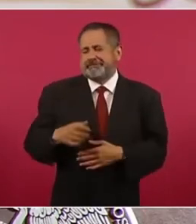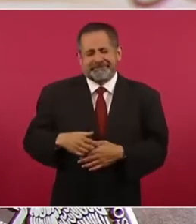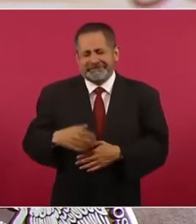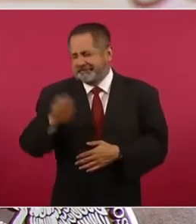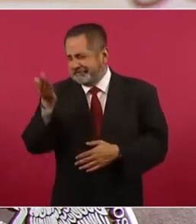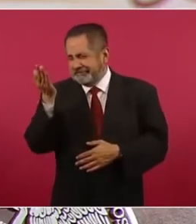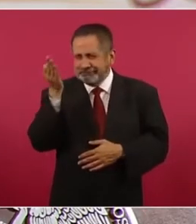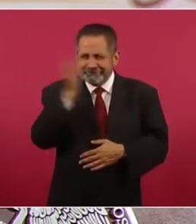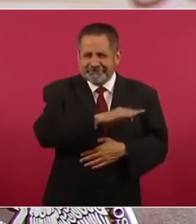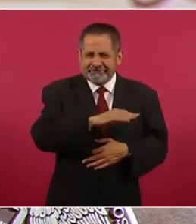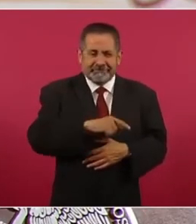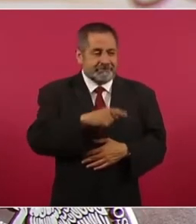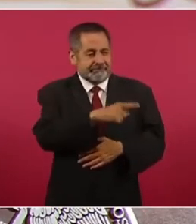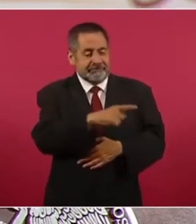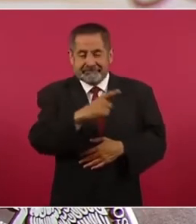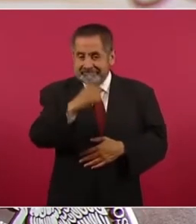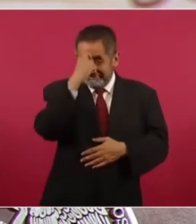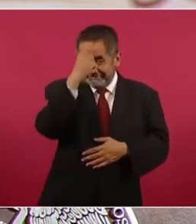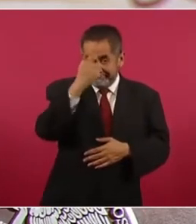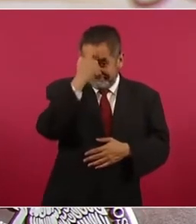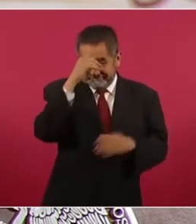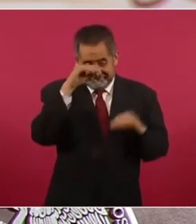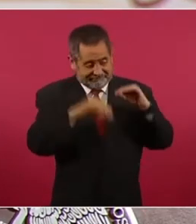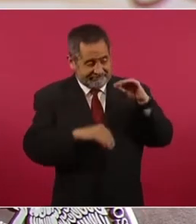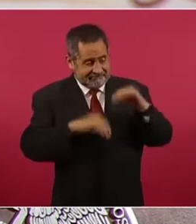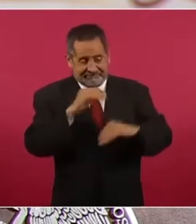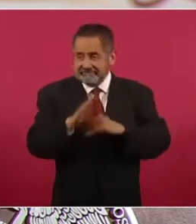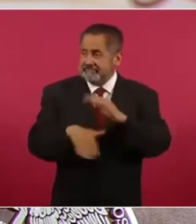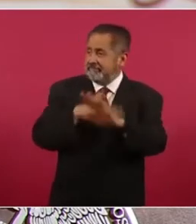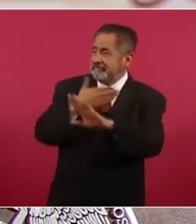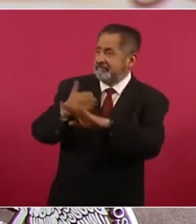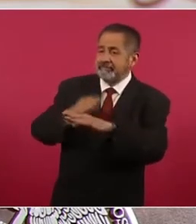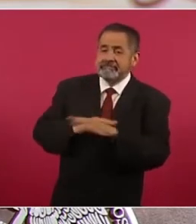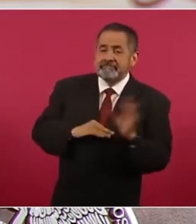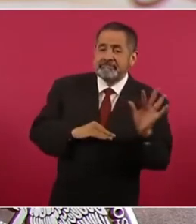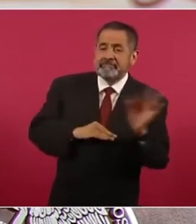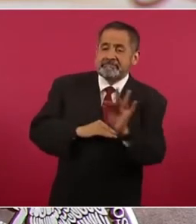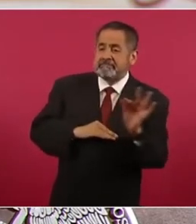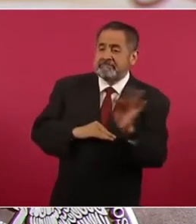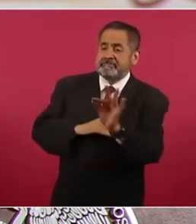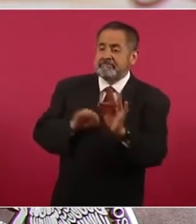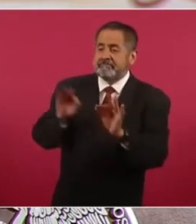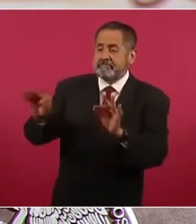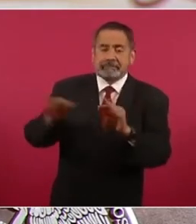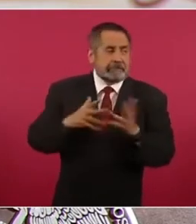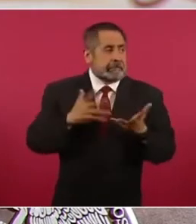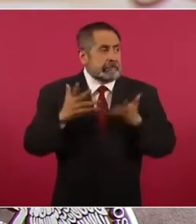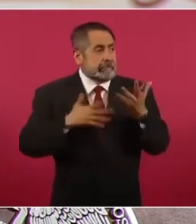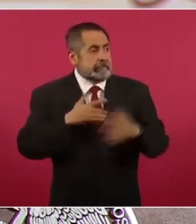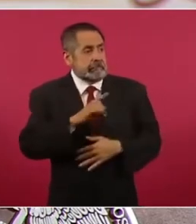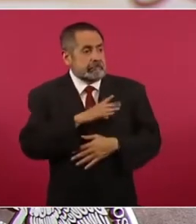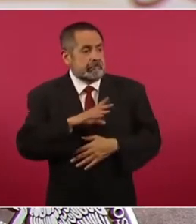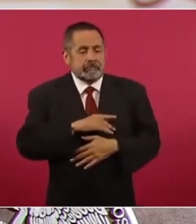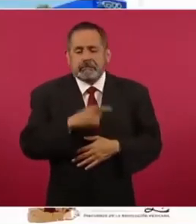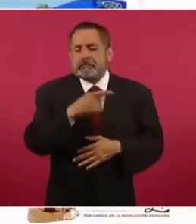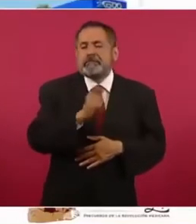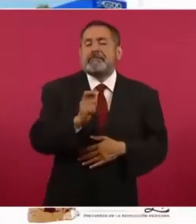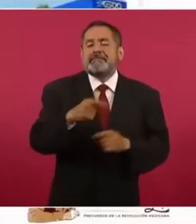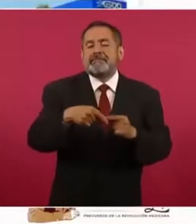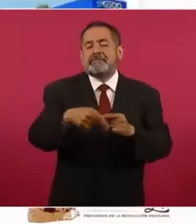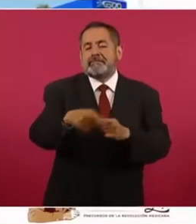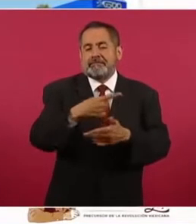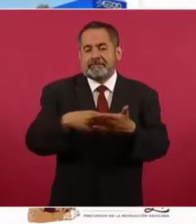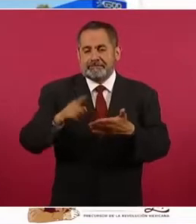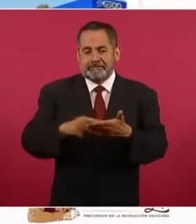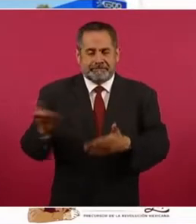pegarle al gobierno se inventan notas falsas para meter miedo a la gente, más en tiempos electorales. Son